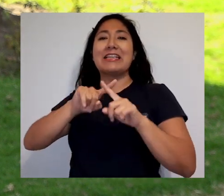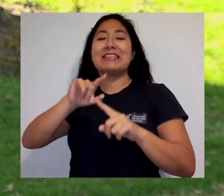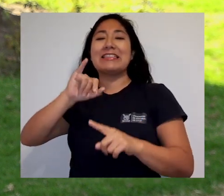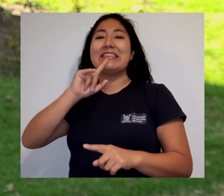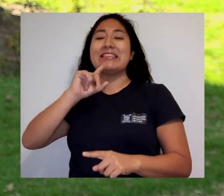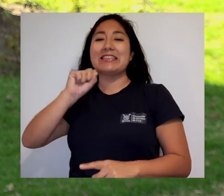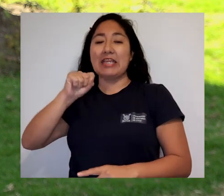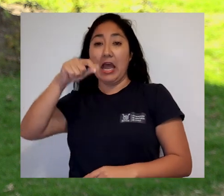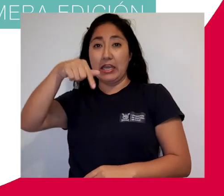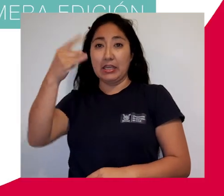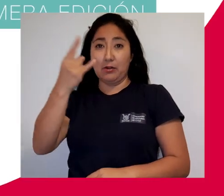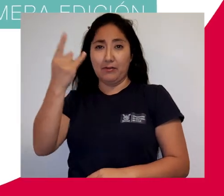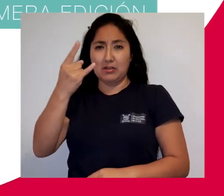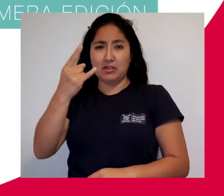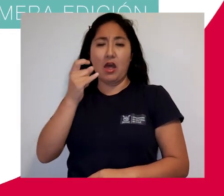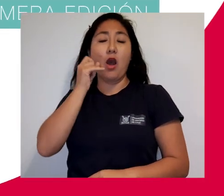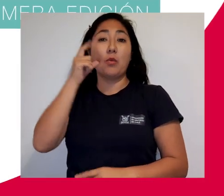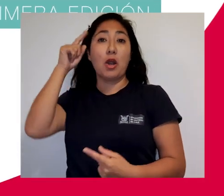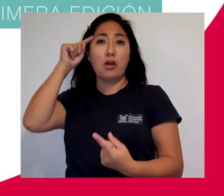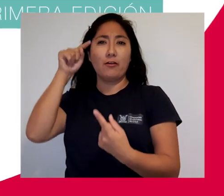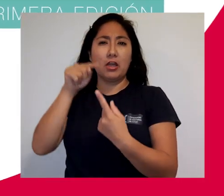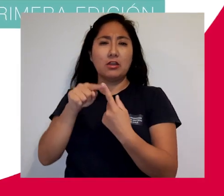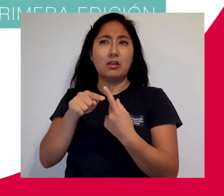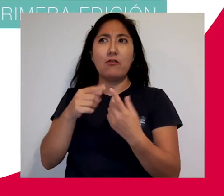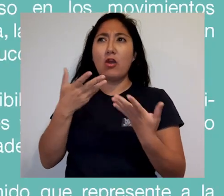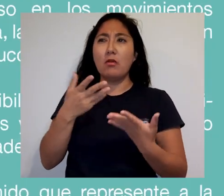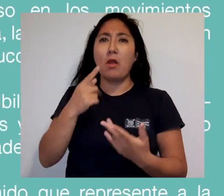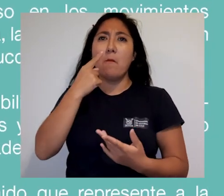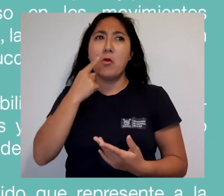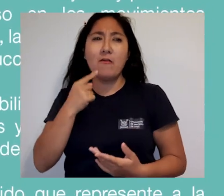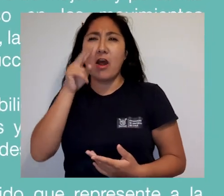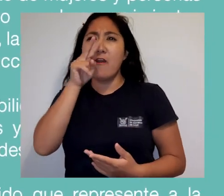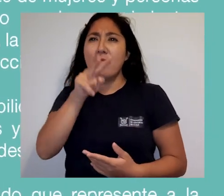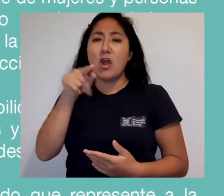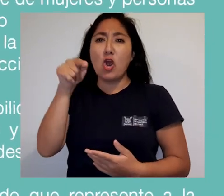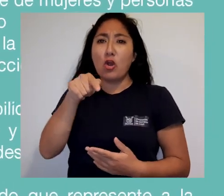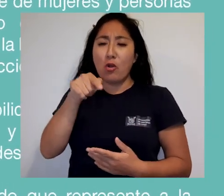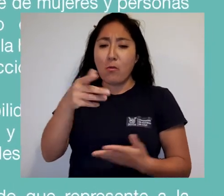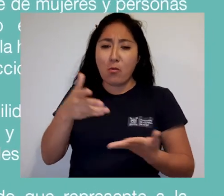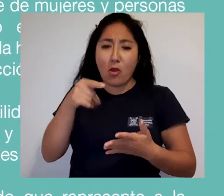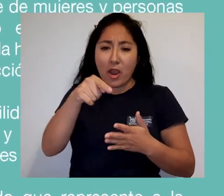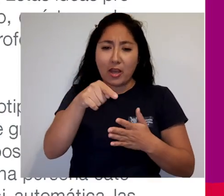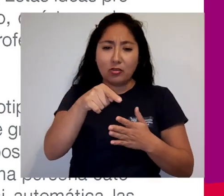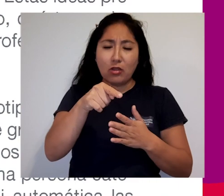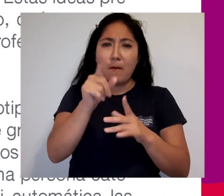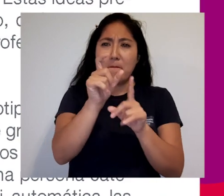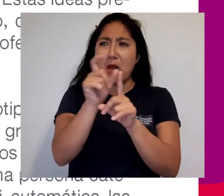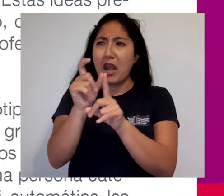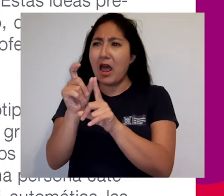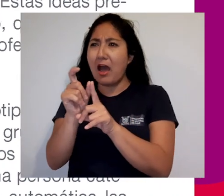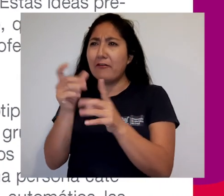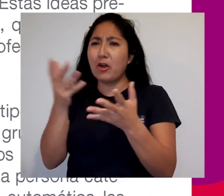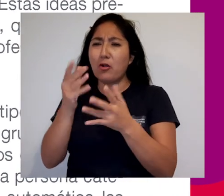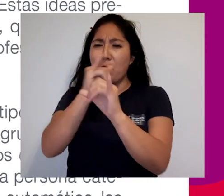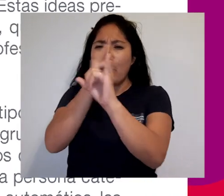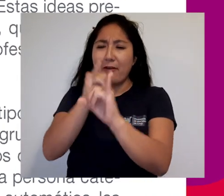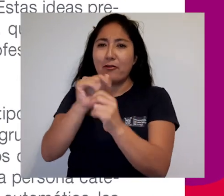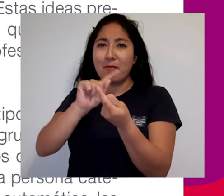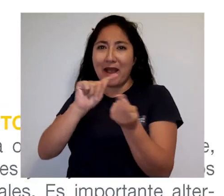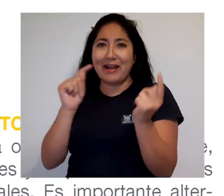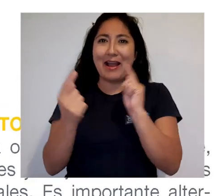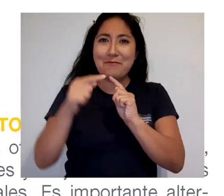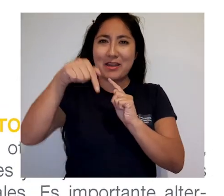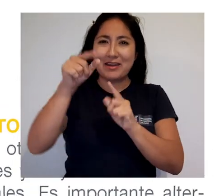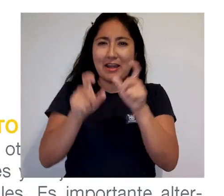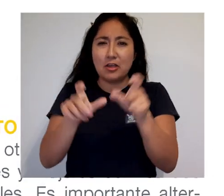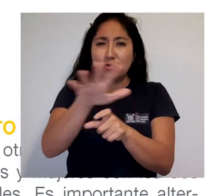poquito acá en la universidad. La idea es poder ir viendo cómo estos estereotipos se van transformando en la sociedad y cómo tenemos que de alguna